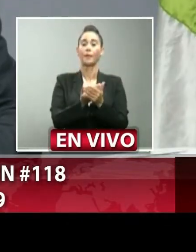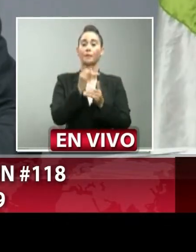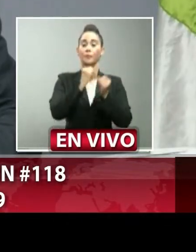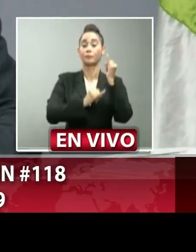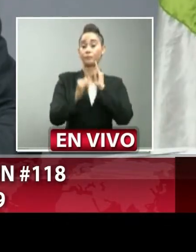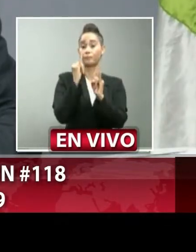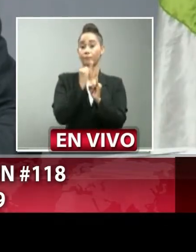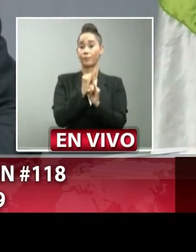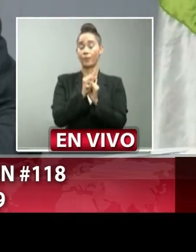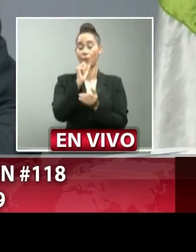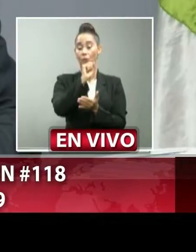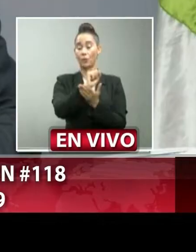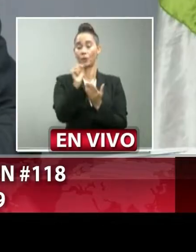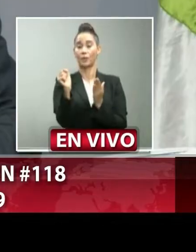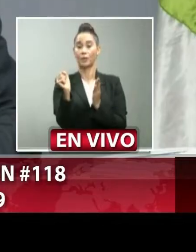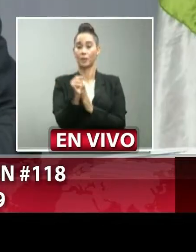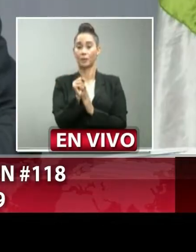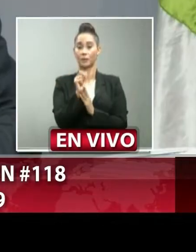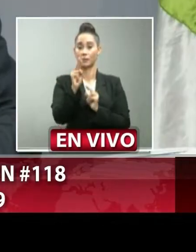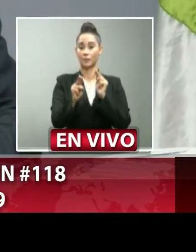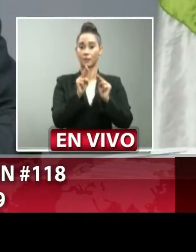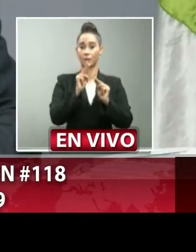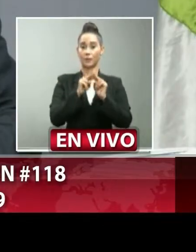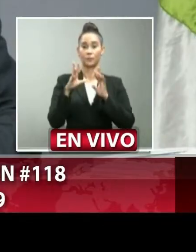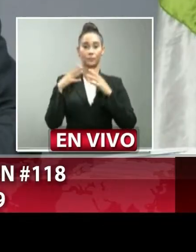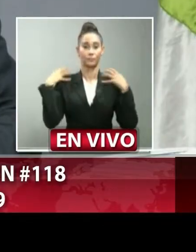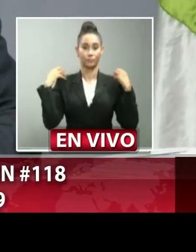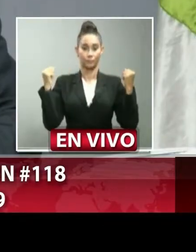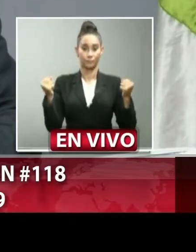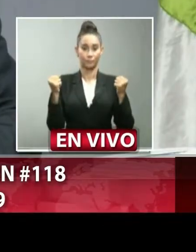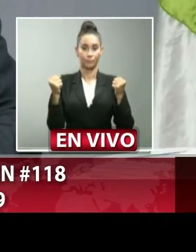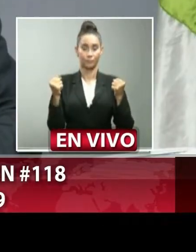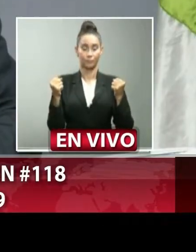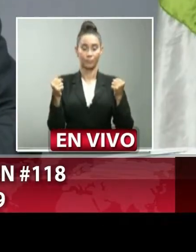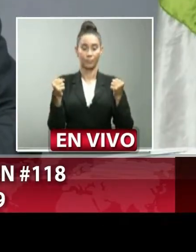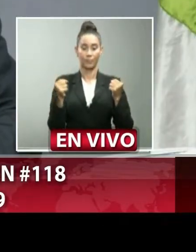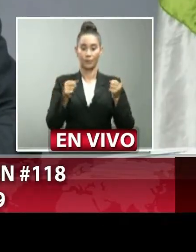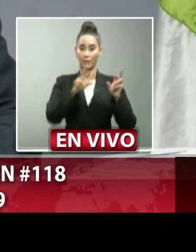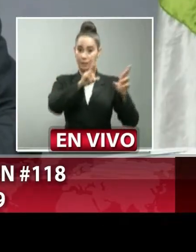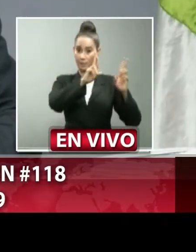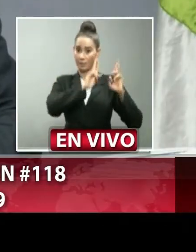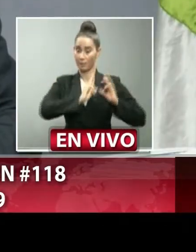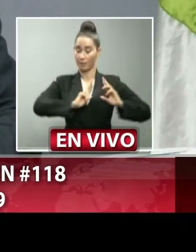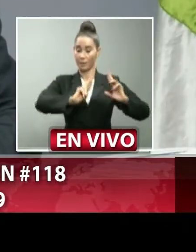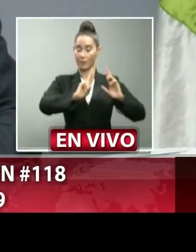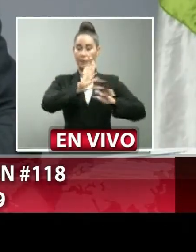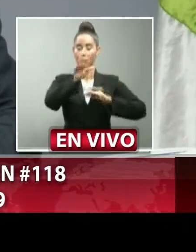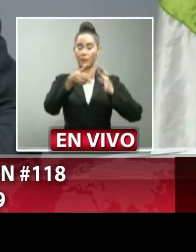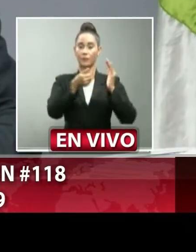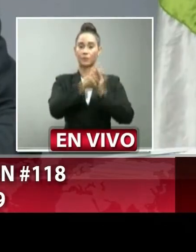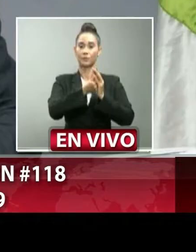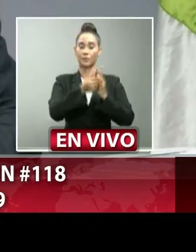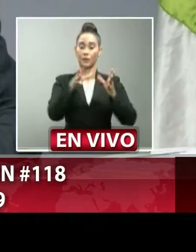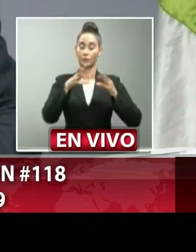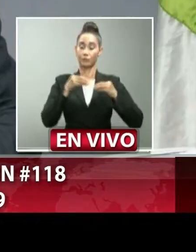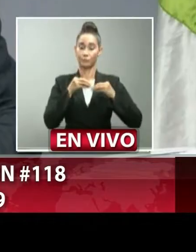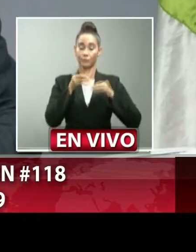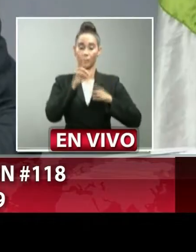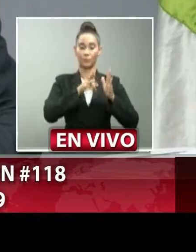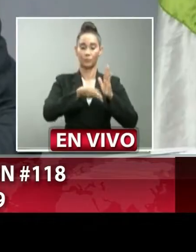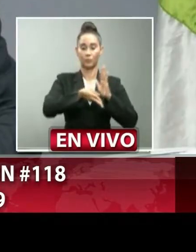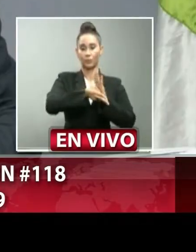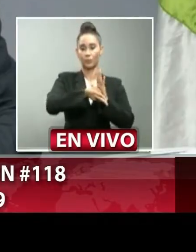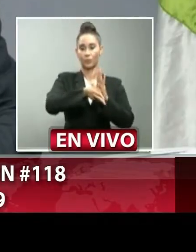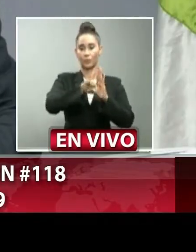instituciones del Sistema Nacional de Salud a adoptar las medidas necesarias para asegurar el